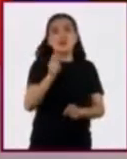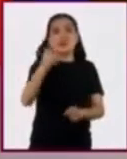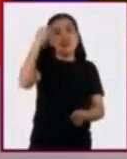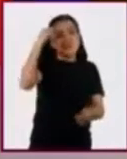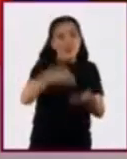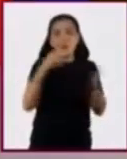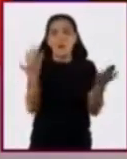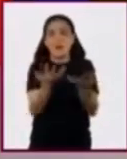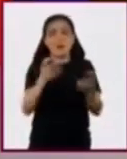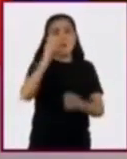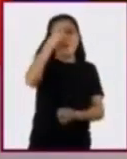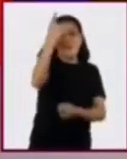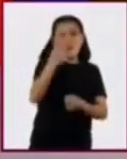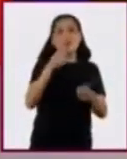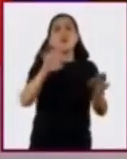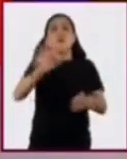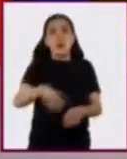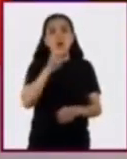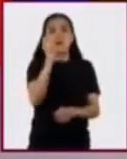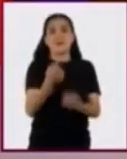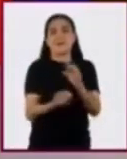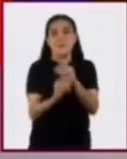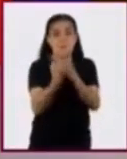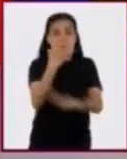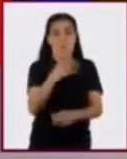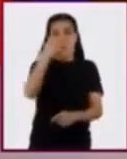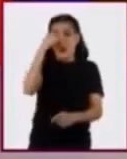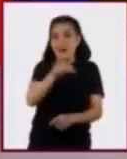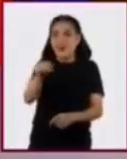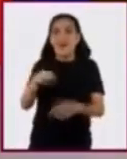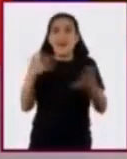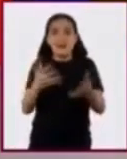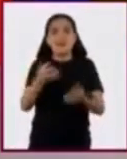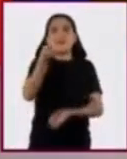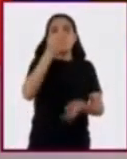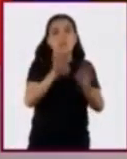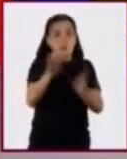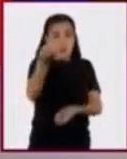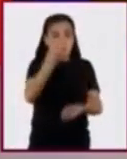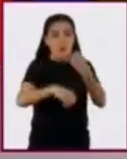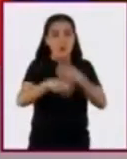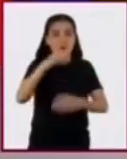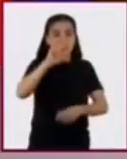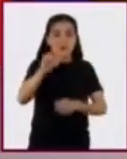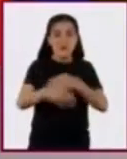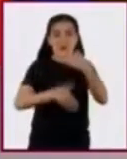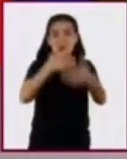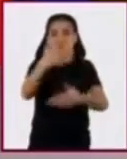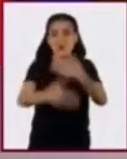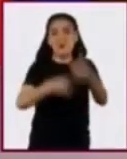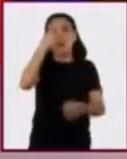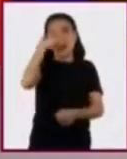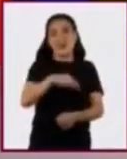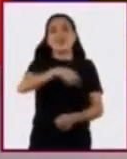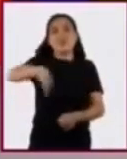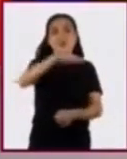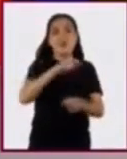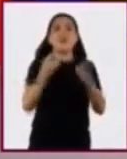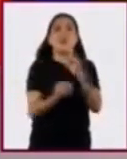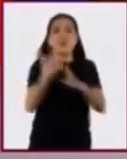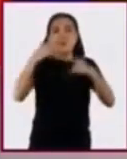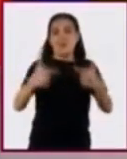creaciones, busca nuevos significados y crea obras que trascienden e influyen la vida de otras